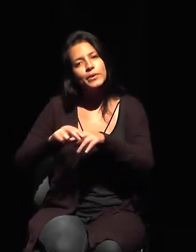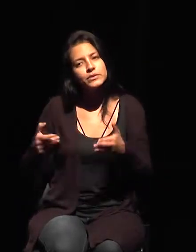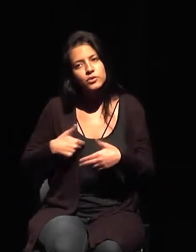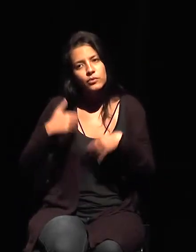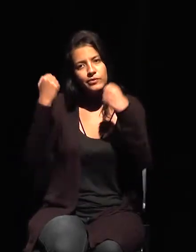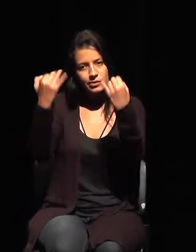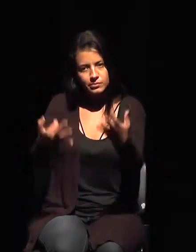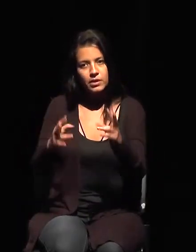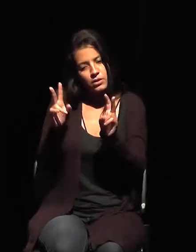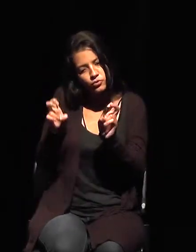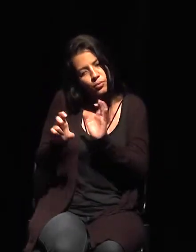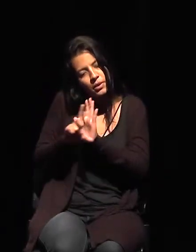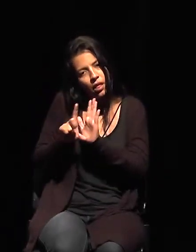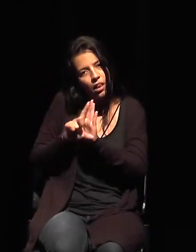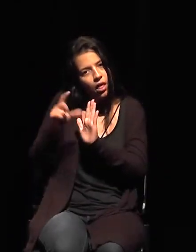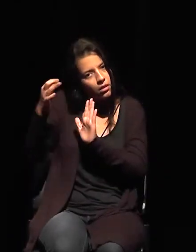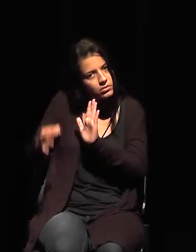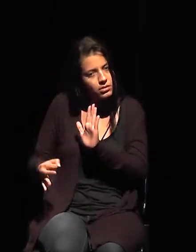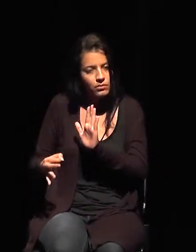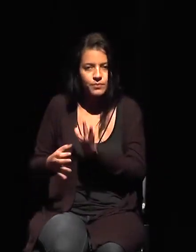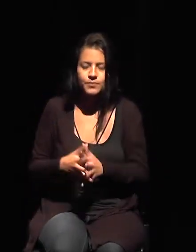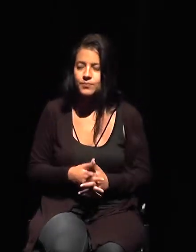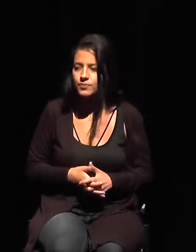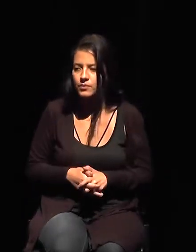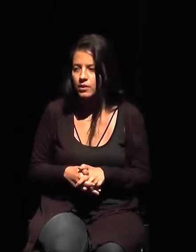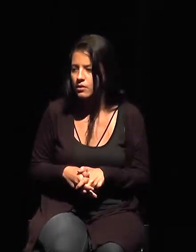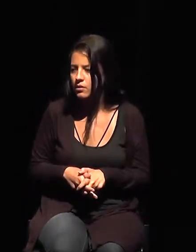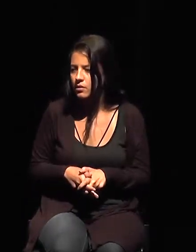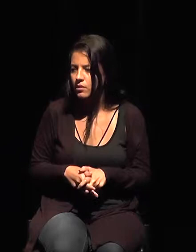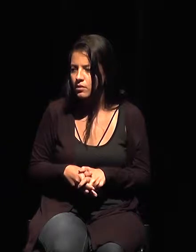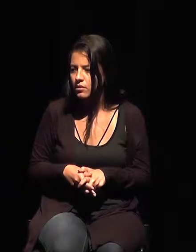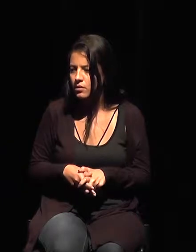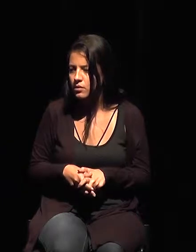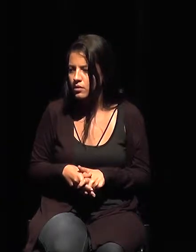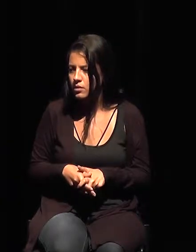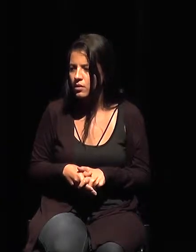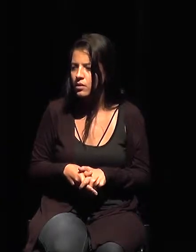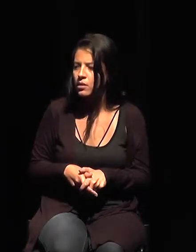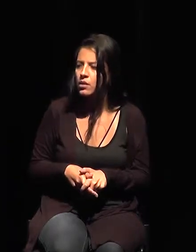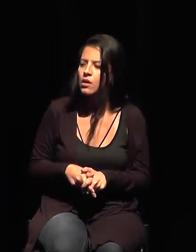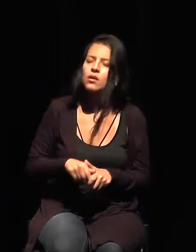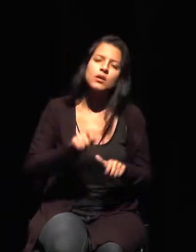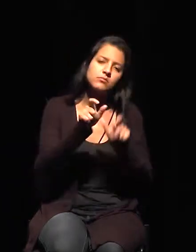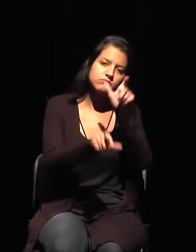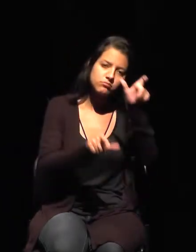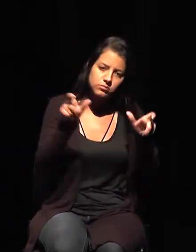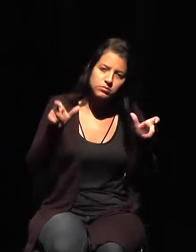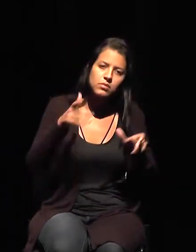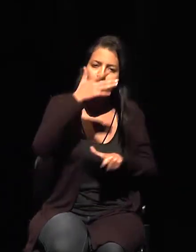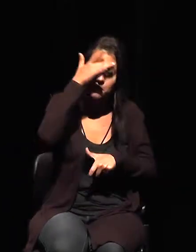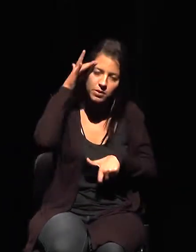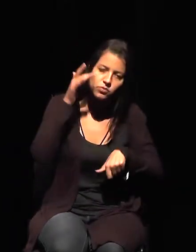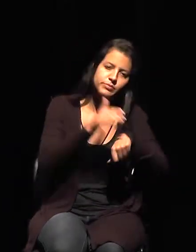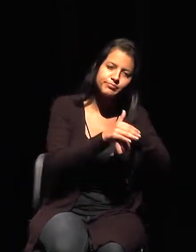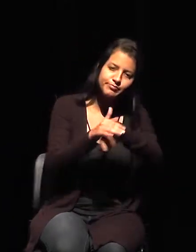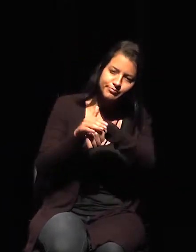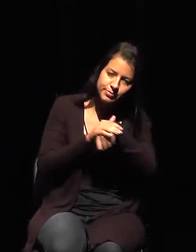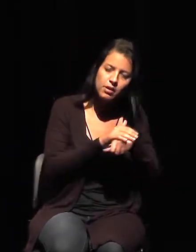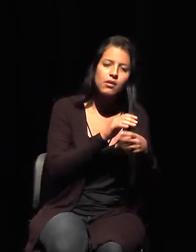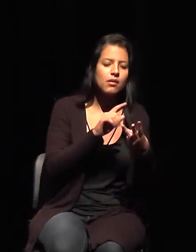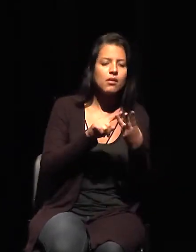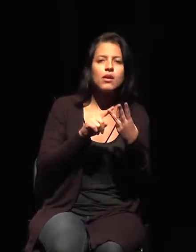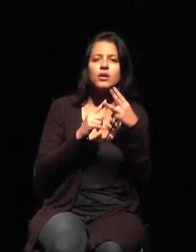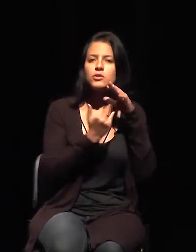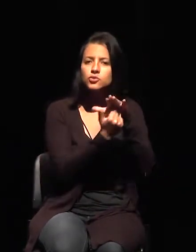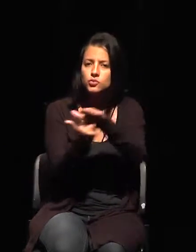No he puesto aquí a todos los agentes, componentes, personas e instituciones, pero hemos visto que es una red impresionante la que tenemos